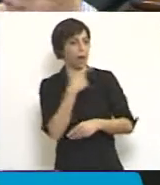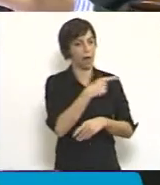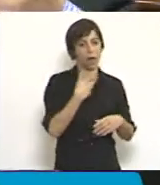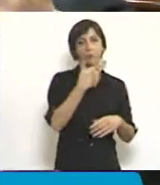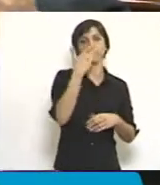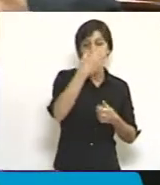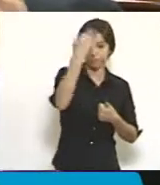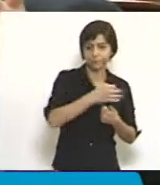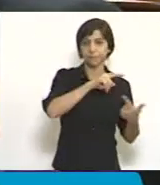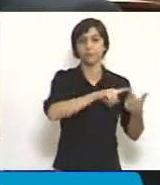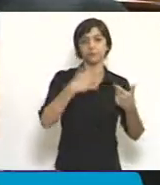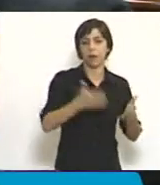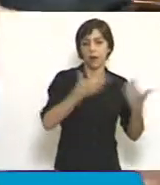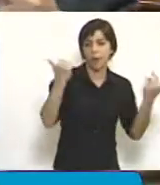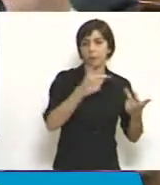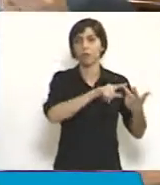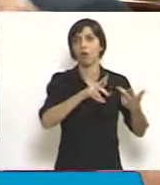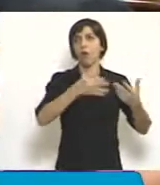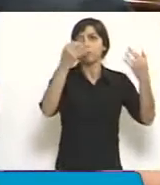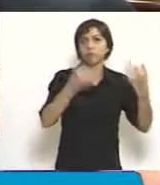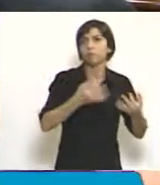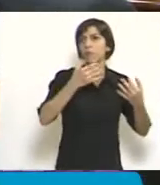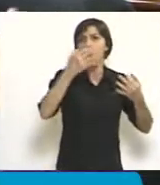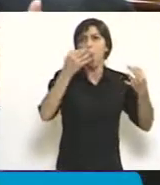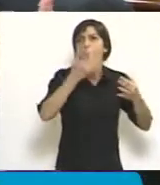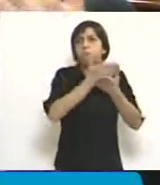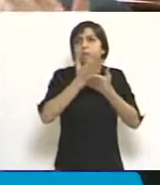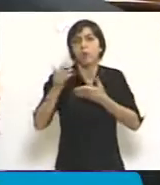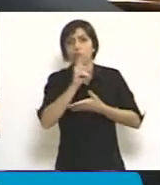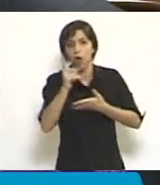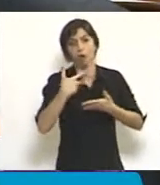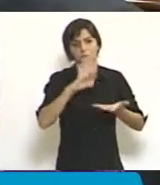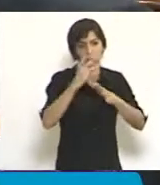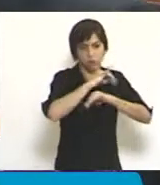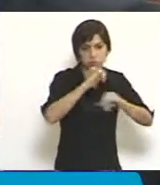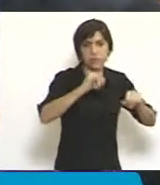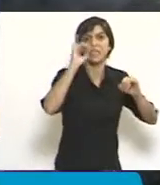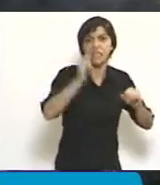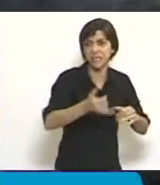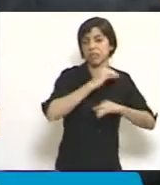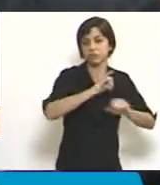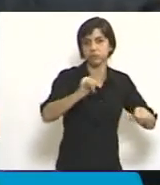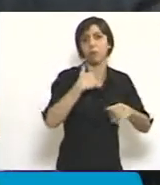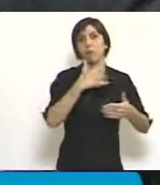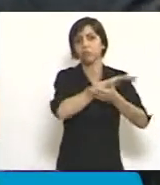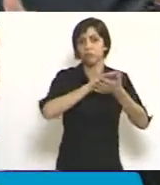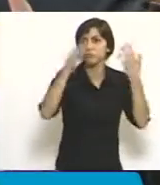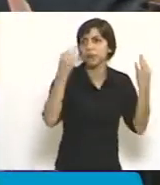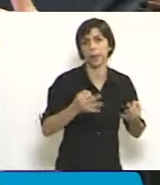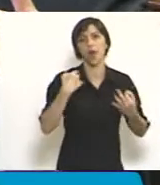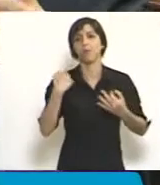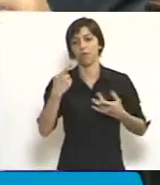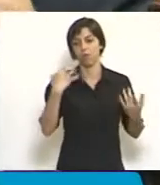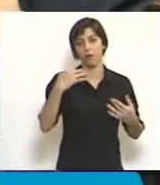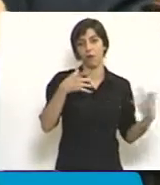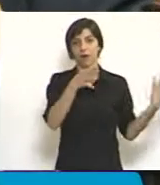celeridad, que se desformalice, que sea público y que sea transparente. Y sabemos también